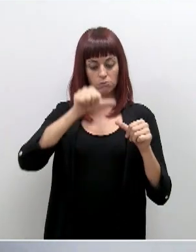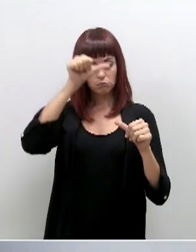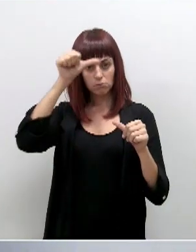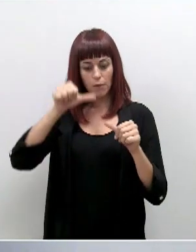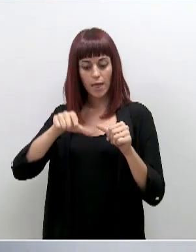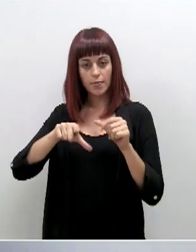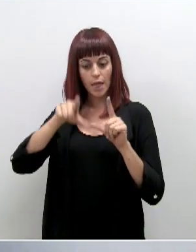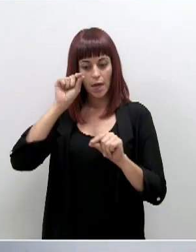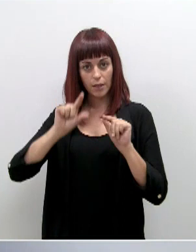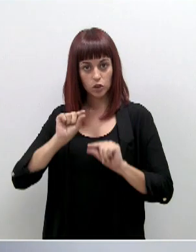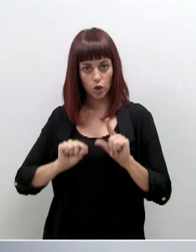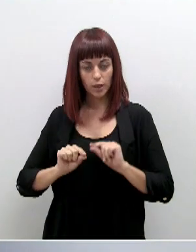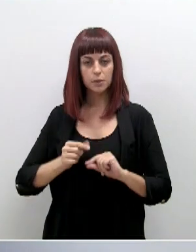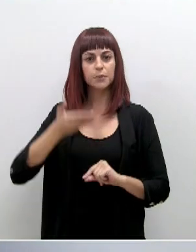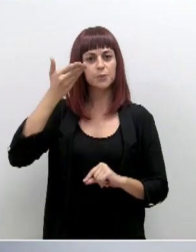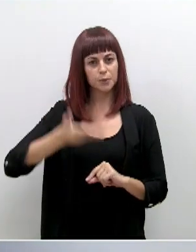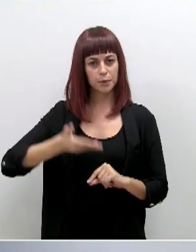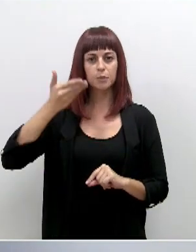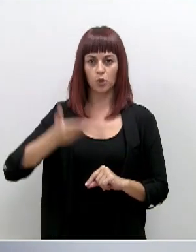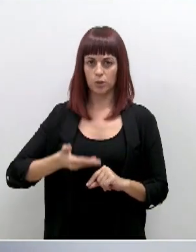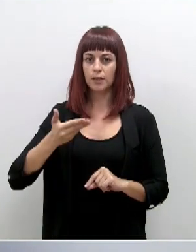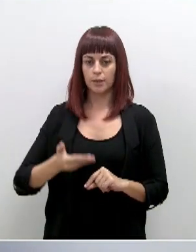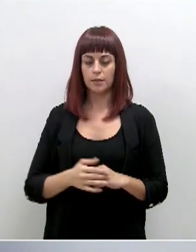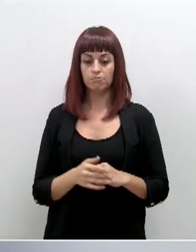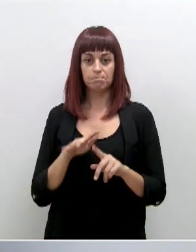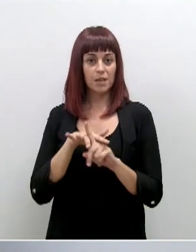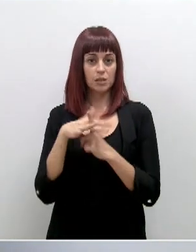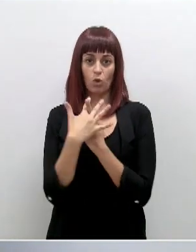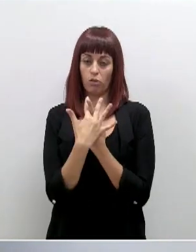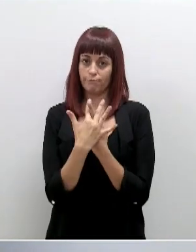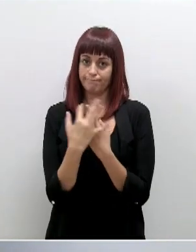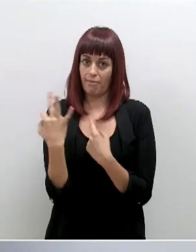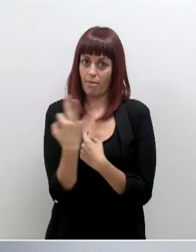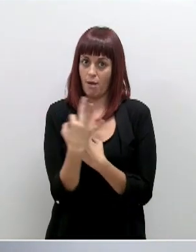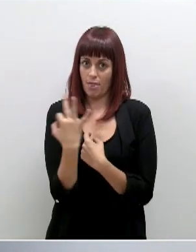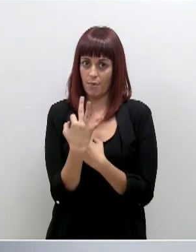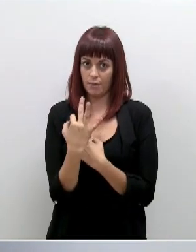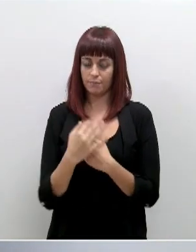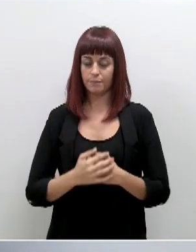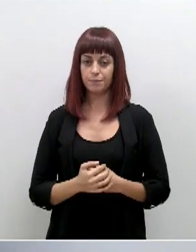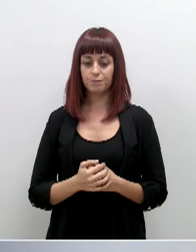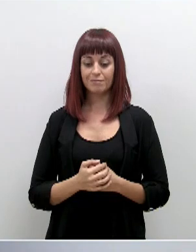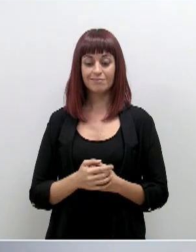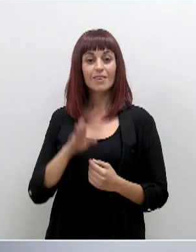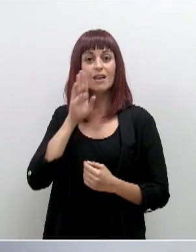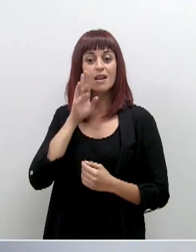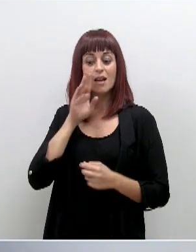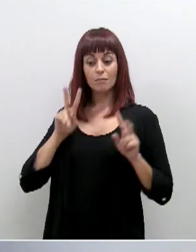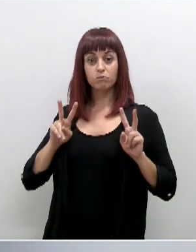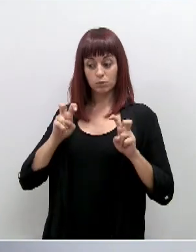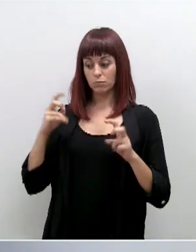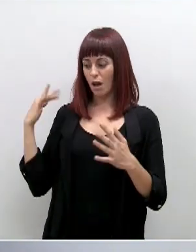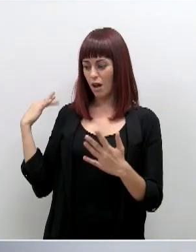son importantes y de gran calado. La situación así lo requiere. Y, como dije desde el principio y venimos